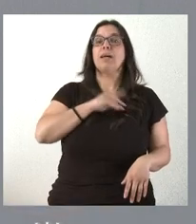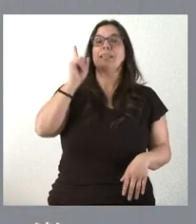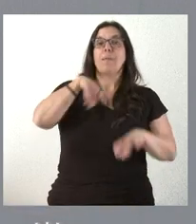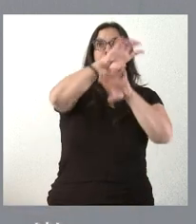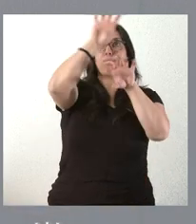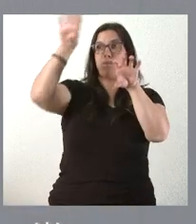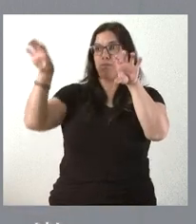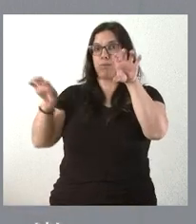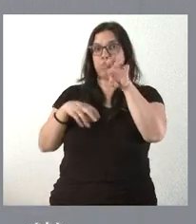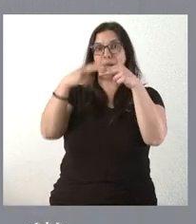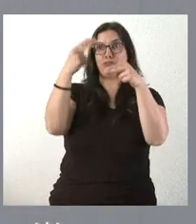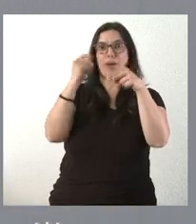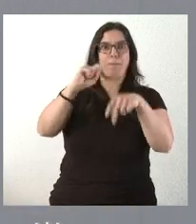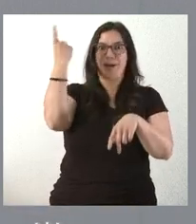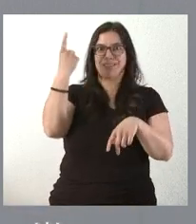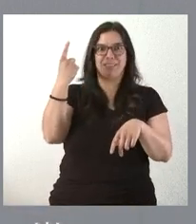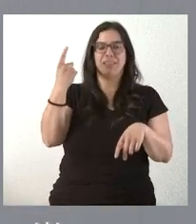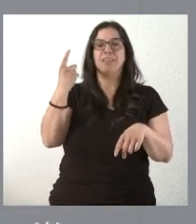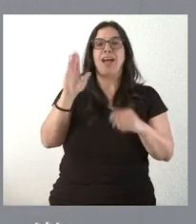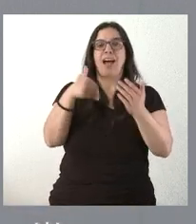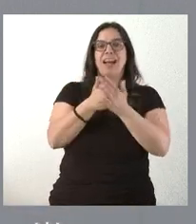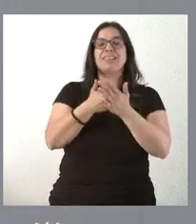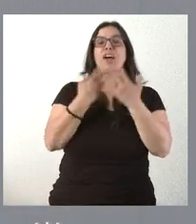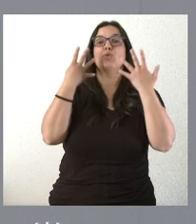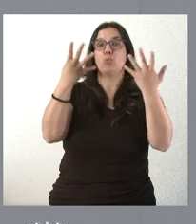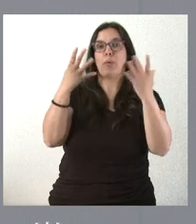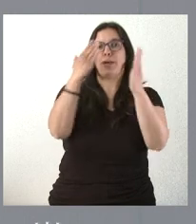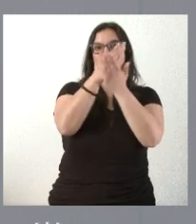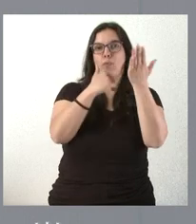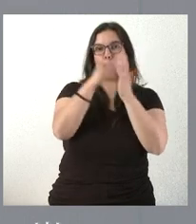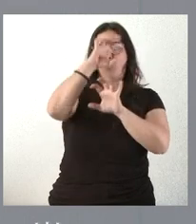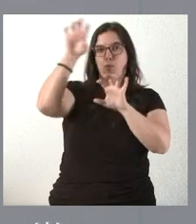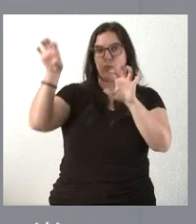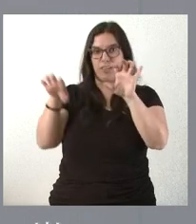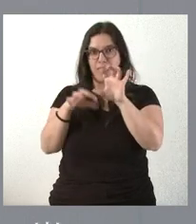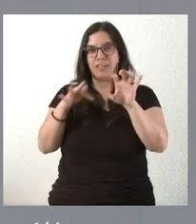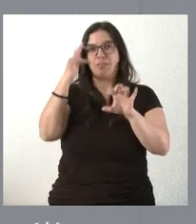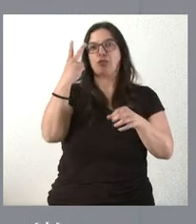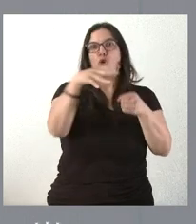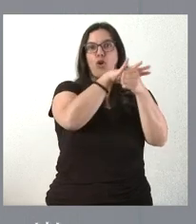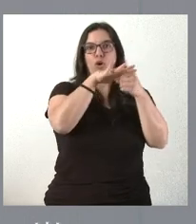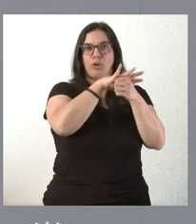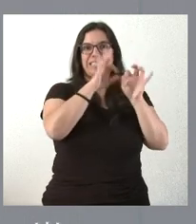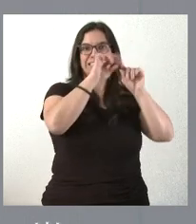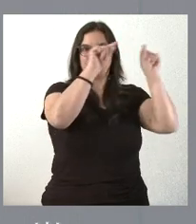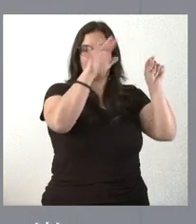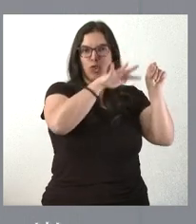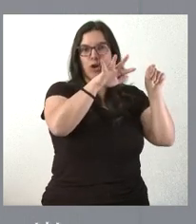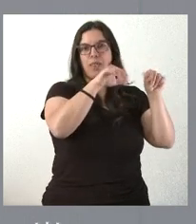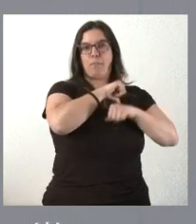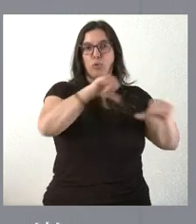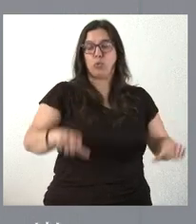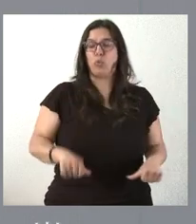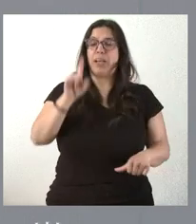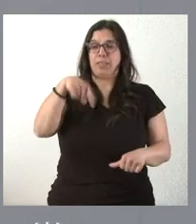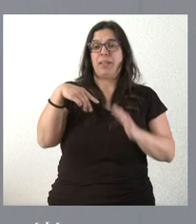limítrofes en torno a SIA, hasta un total de nueve comunidades autónomas y dos regiones en el caso de Portugal y que tenemos un potencial muy relevante